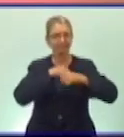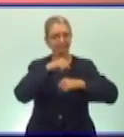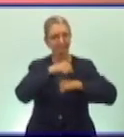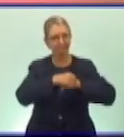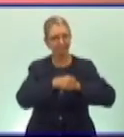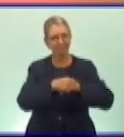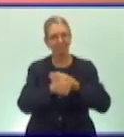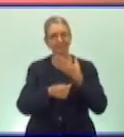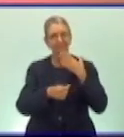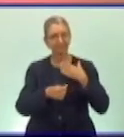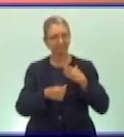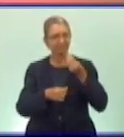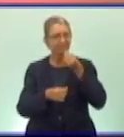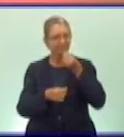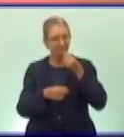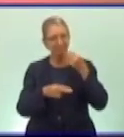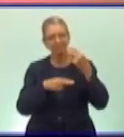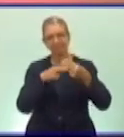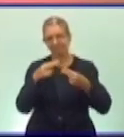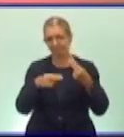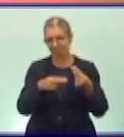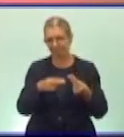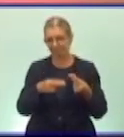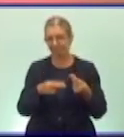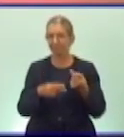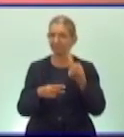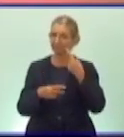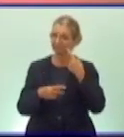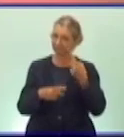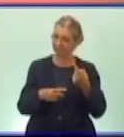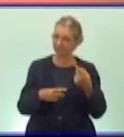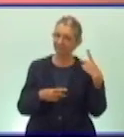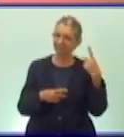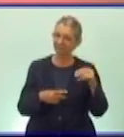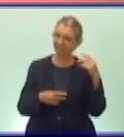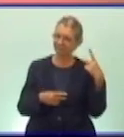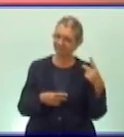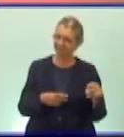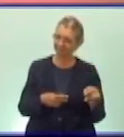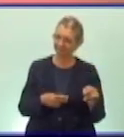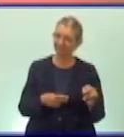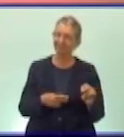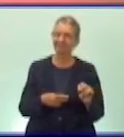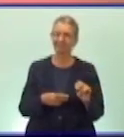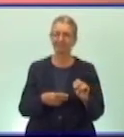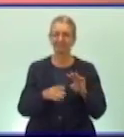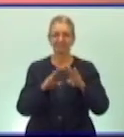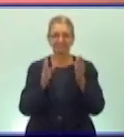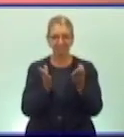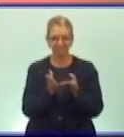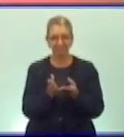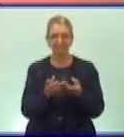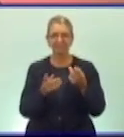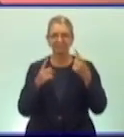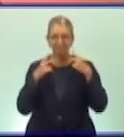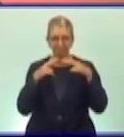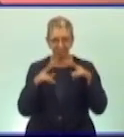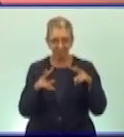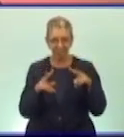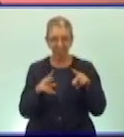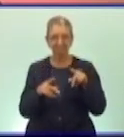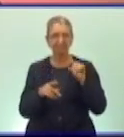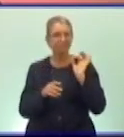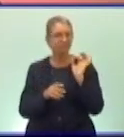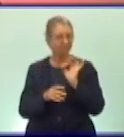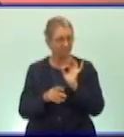cómo pueden hacerlo. ejemplo, fíjense que van a poder repasar a la vez que hacen el mundo en que vivimos, van a poder repasar